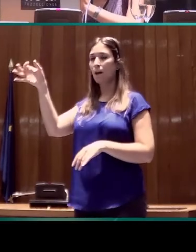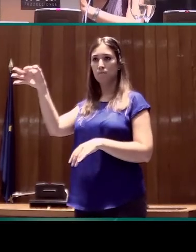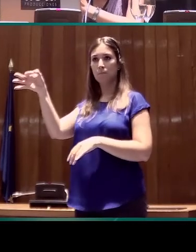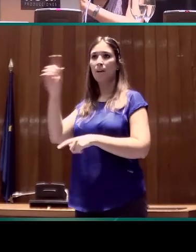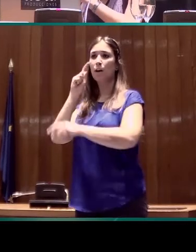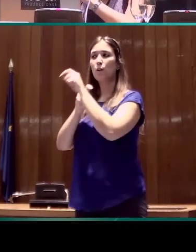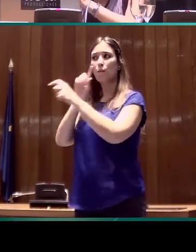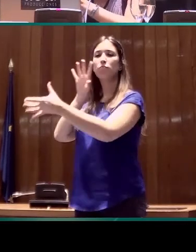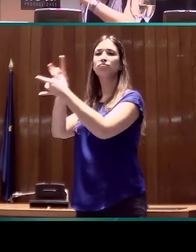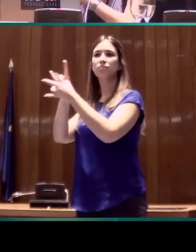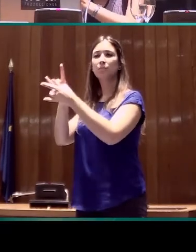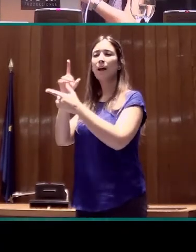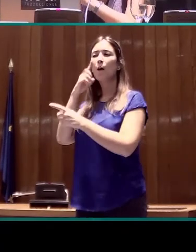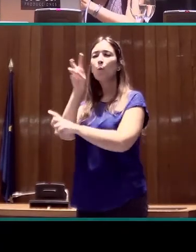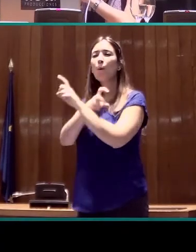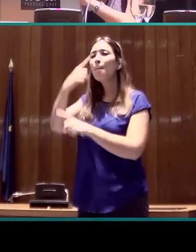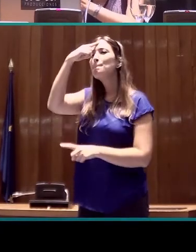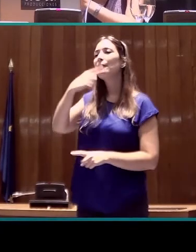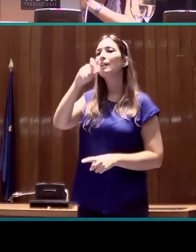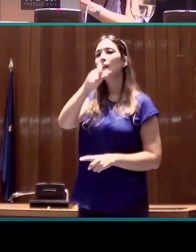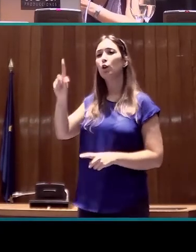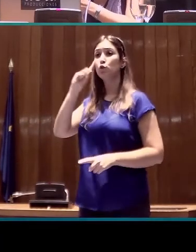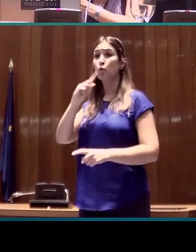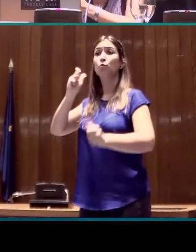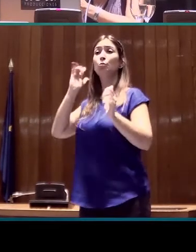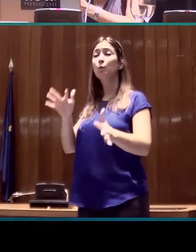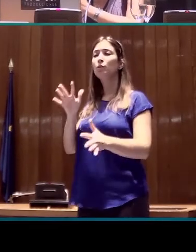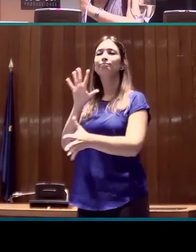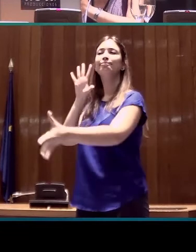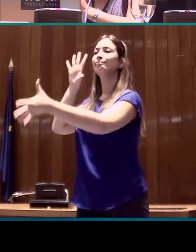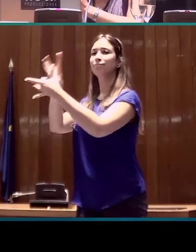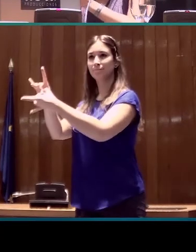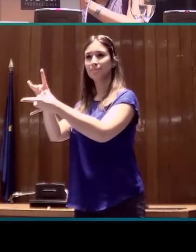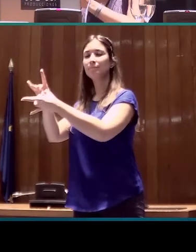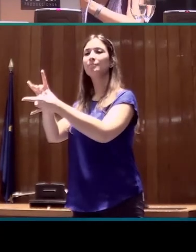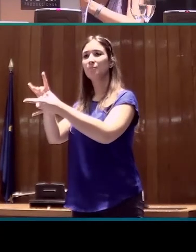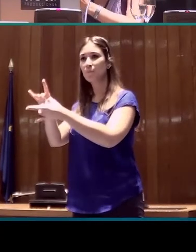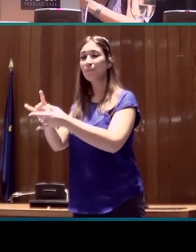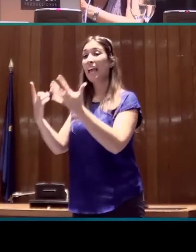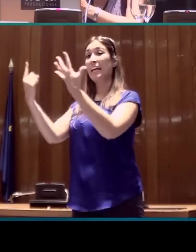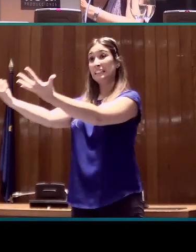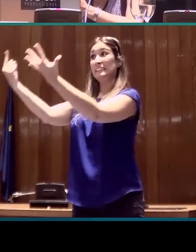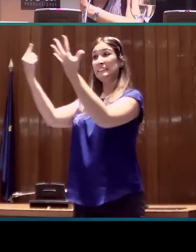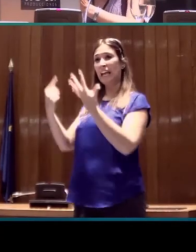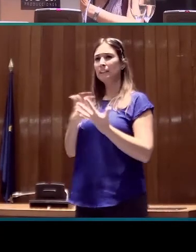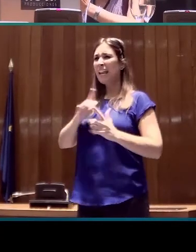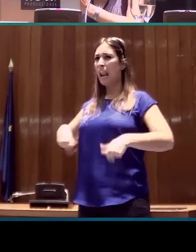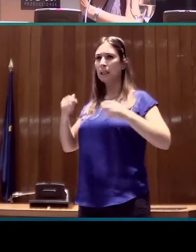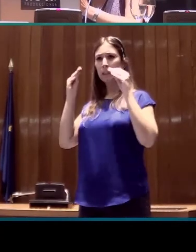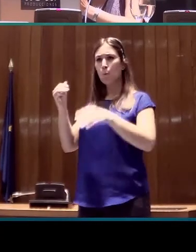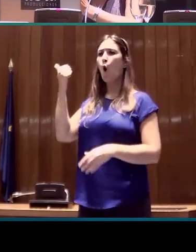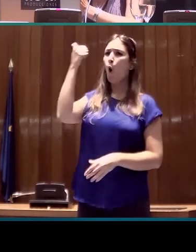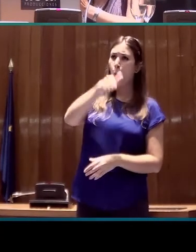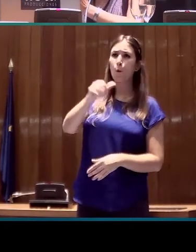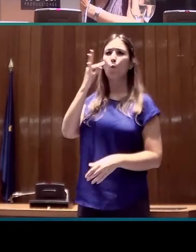encontrábamos el perfil de personas sordas signantes que estábamos buscando. Escogimos seis signantes nativos, hombres y